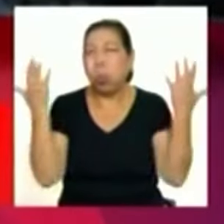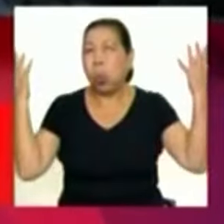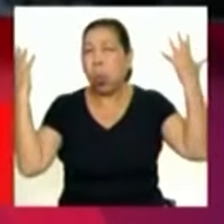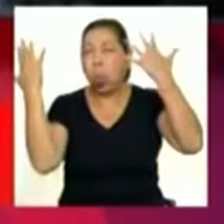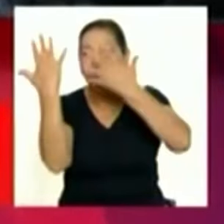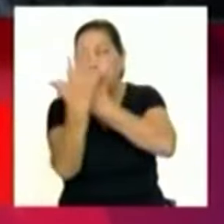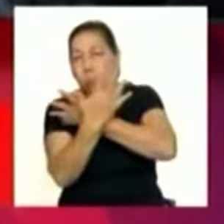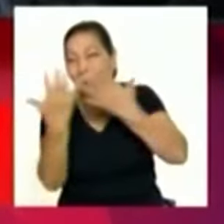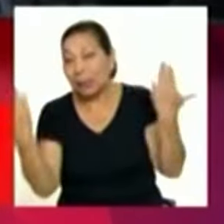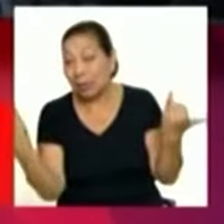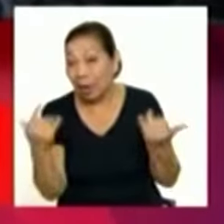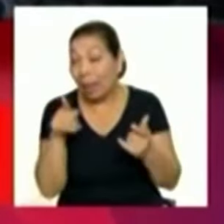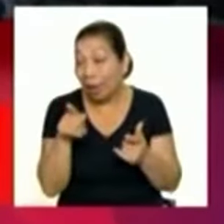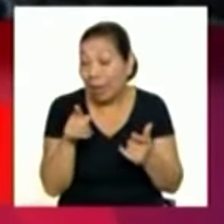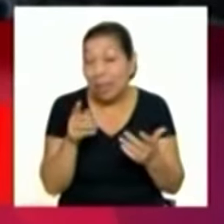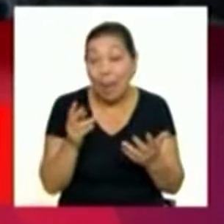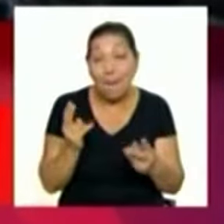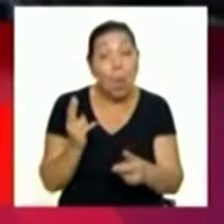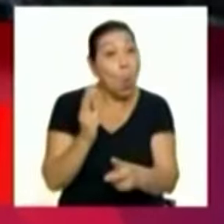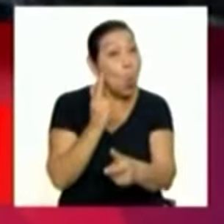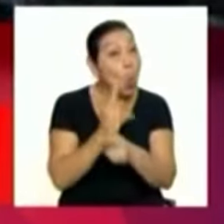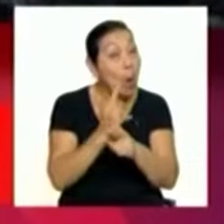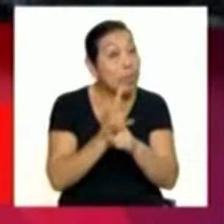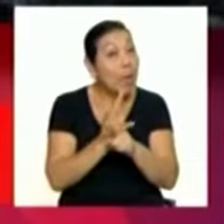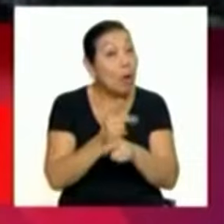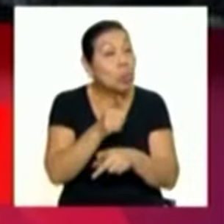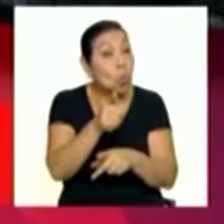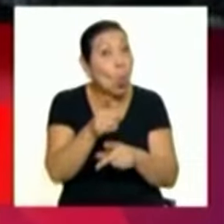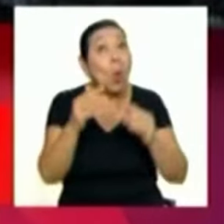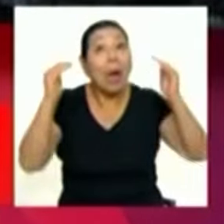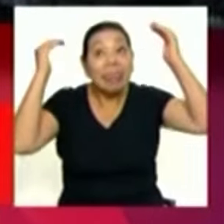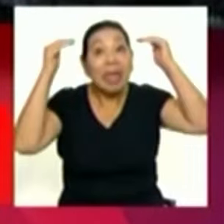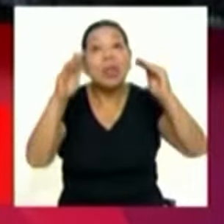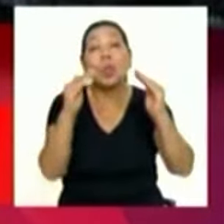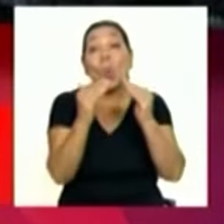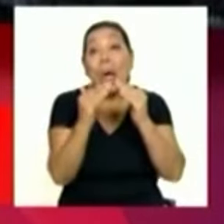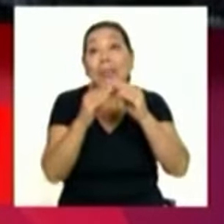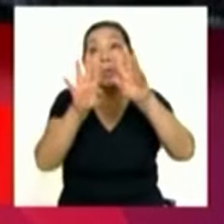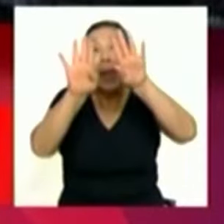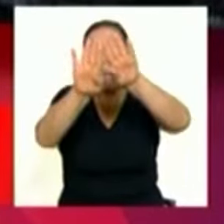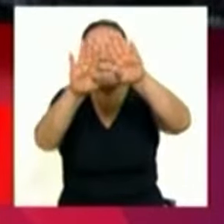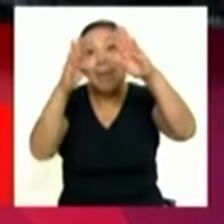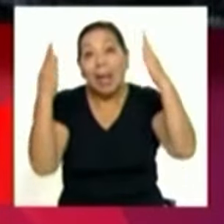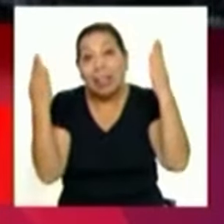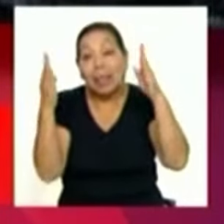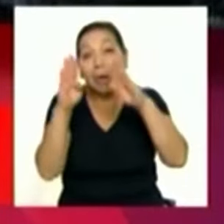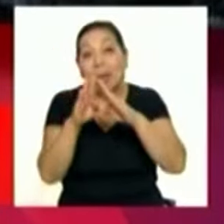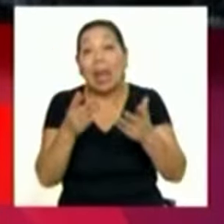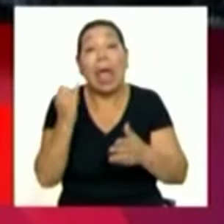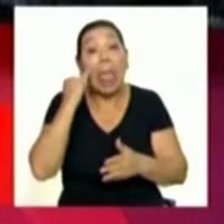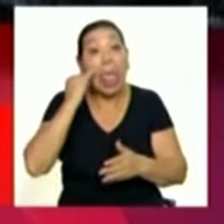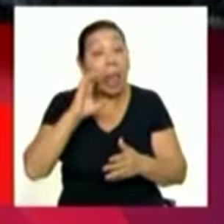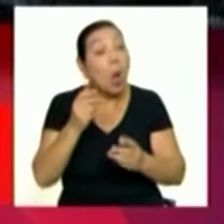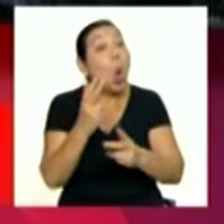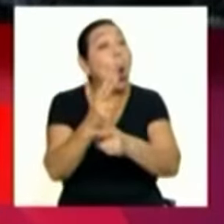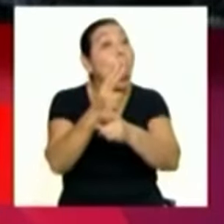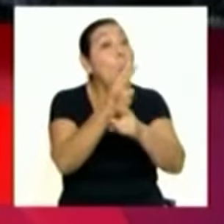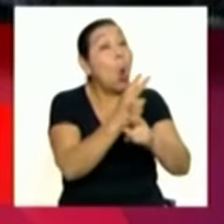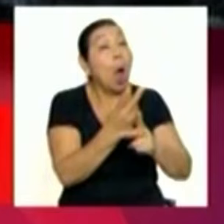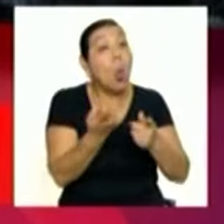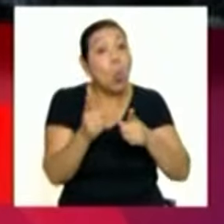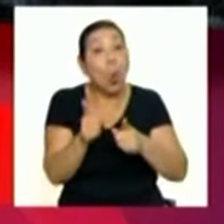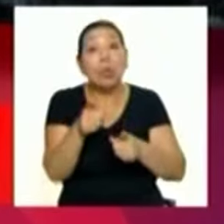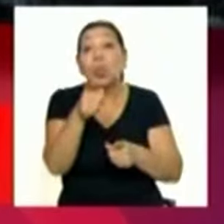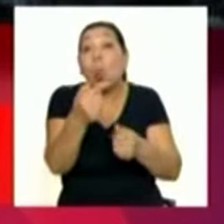Recuerden que ante estos eventos meteorológicos deben reforzar los techos, las ventanas y si están en la región de Ica, mucho cuidado al